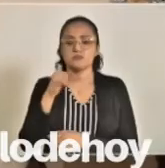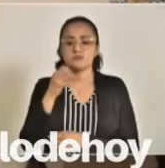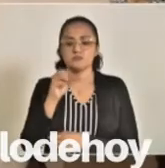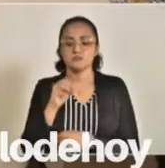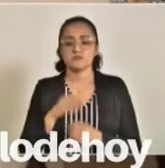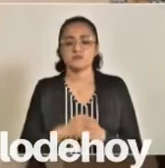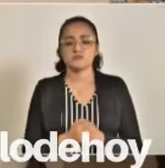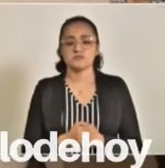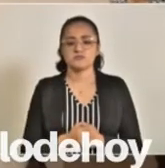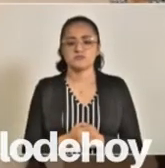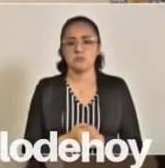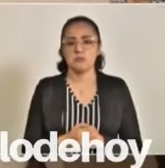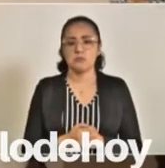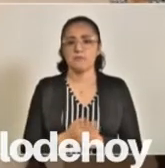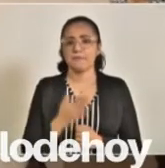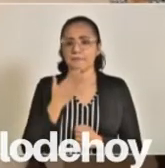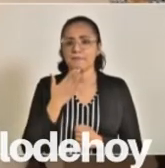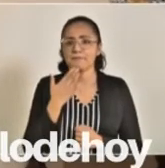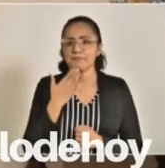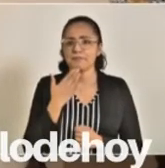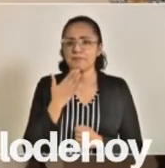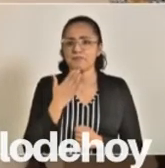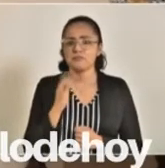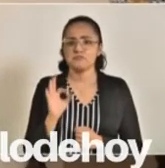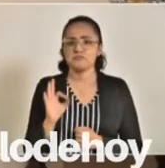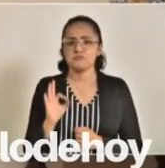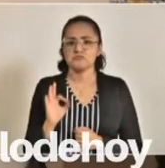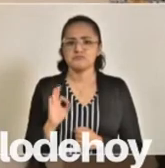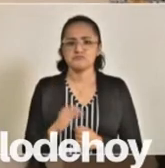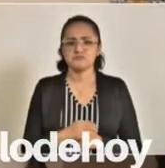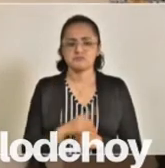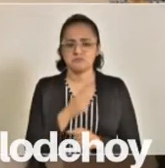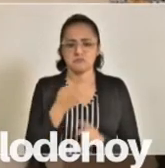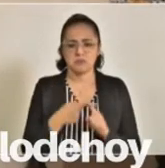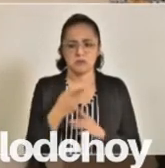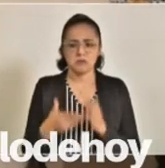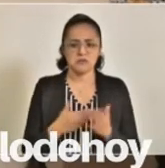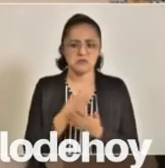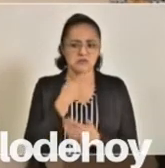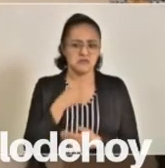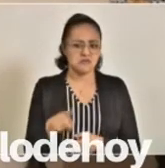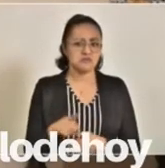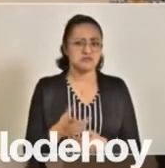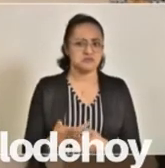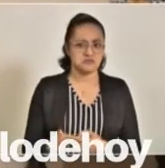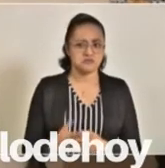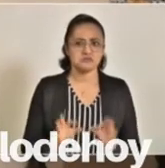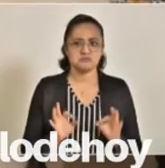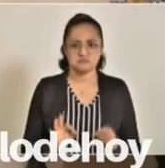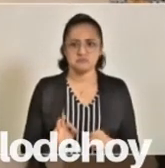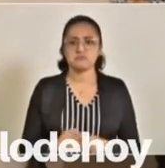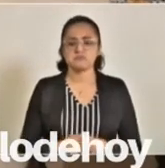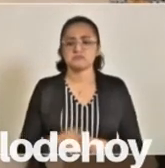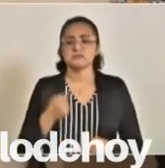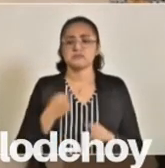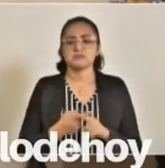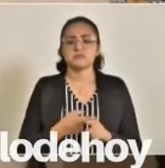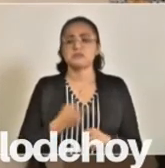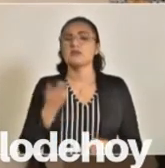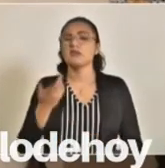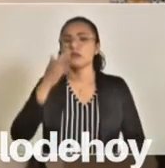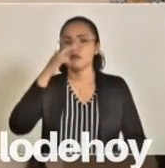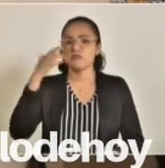¿Qué favorable que se haya presentado esta denuncia y que se determine la